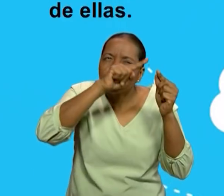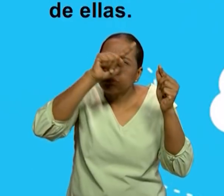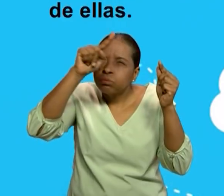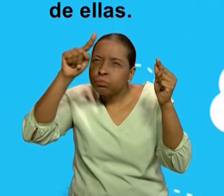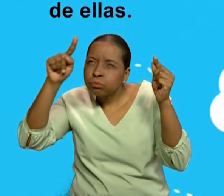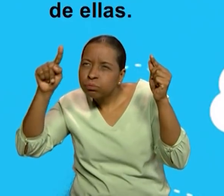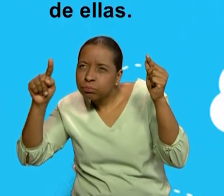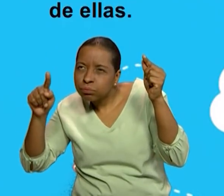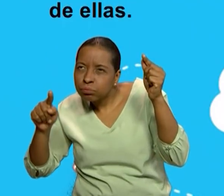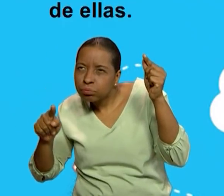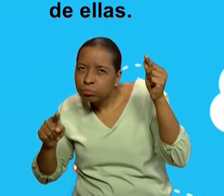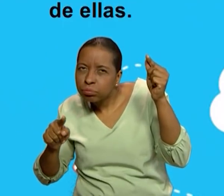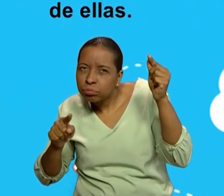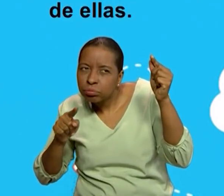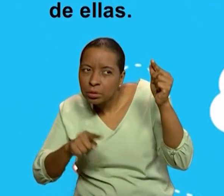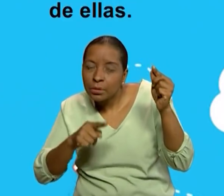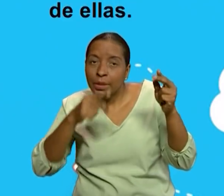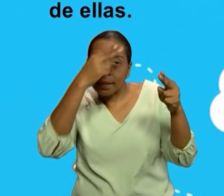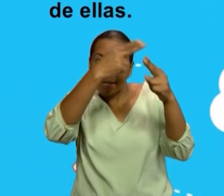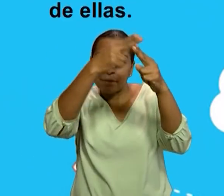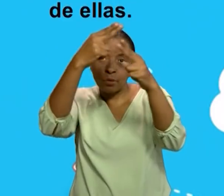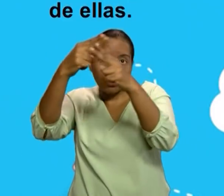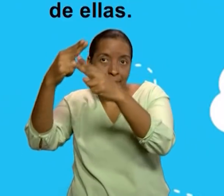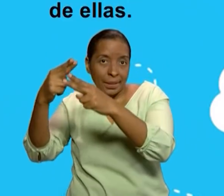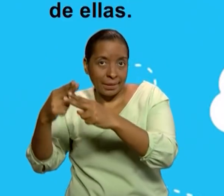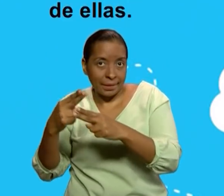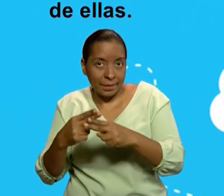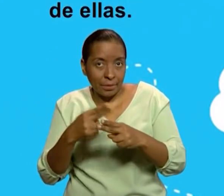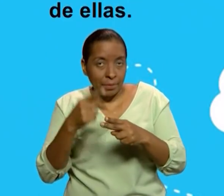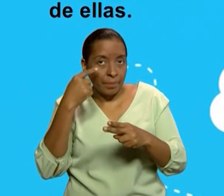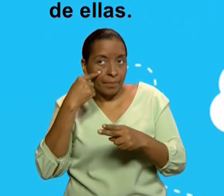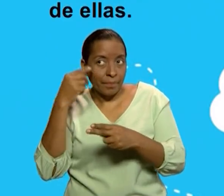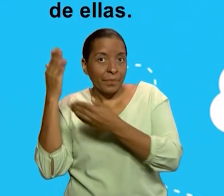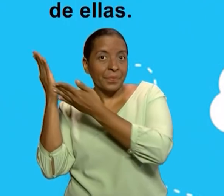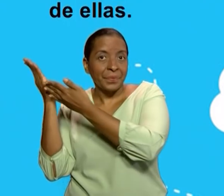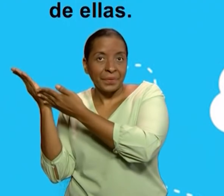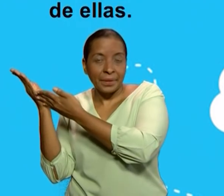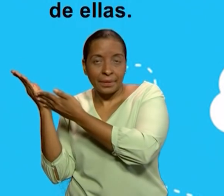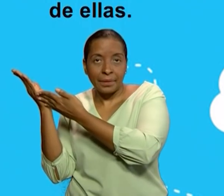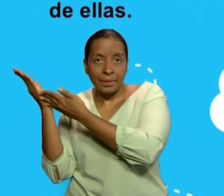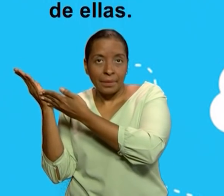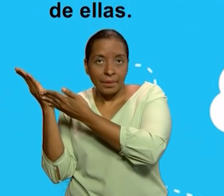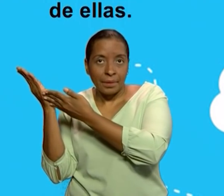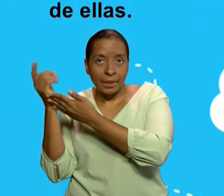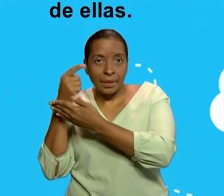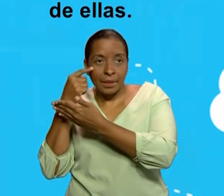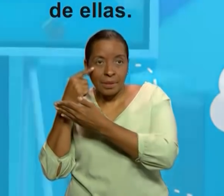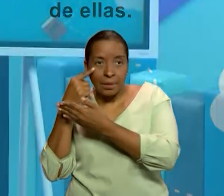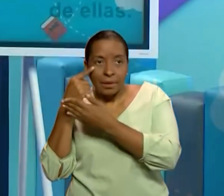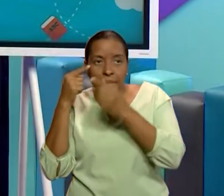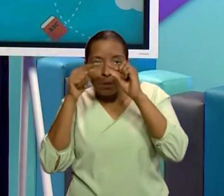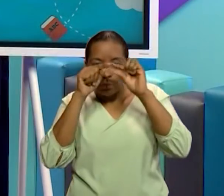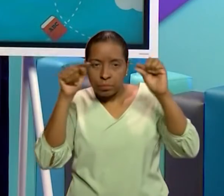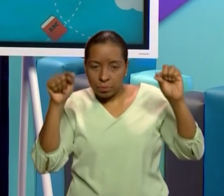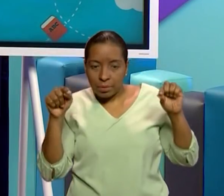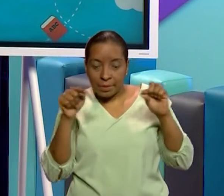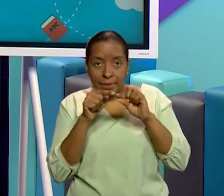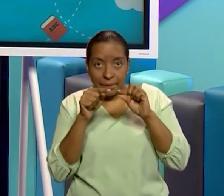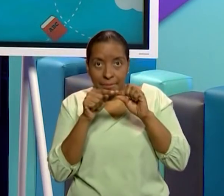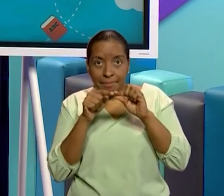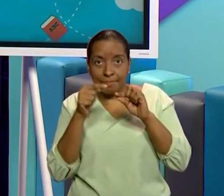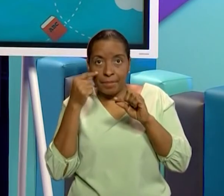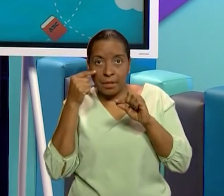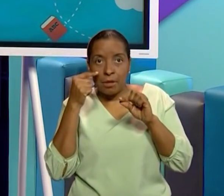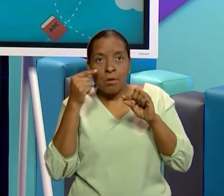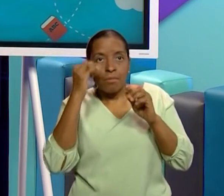de cada una de ellas. Te puedes guiar de los nombres que están en los rectángulos en la parte de abajo. Muy